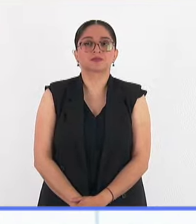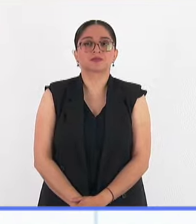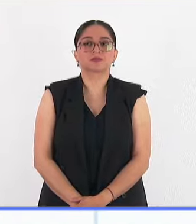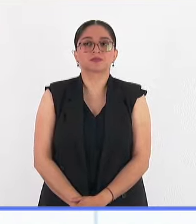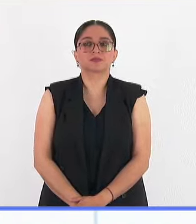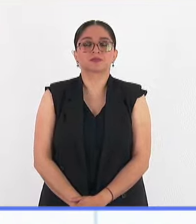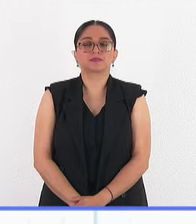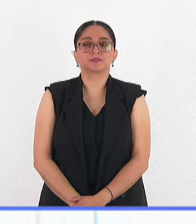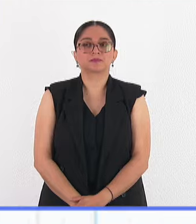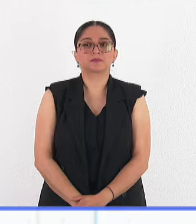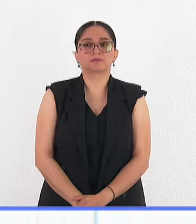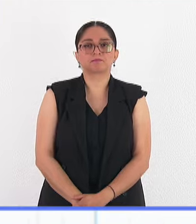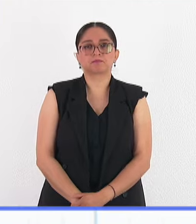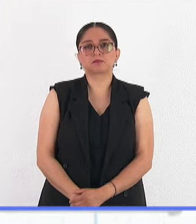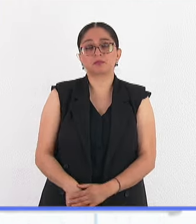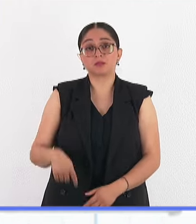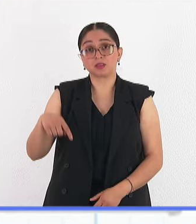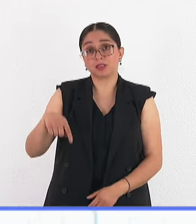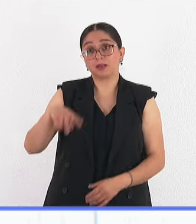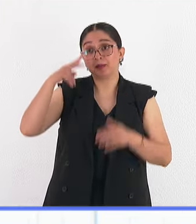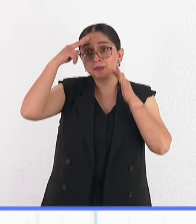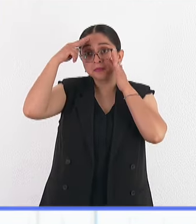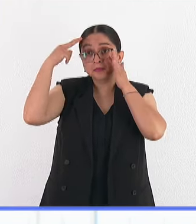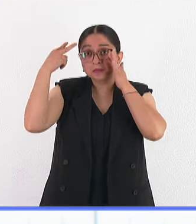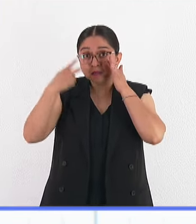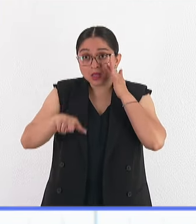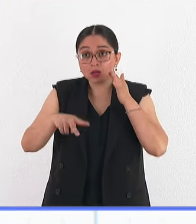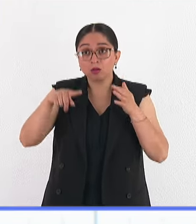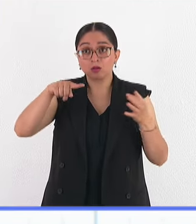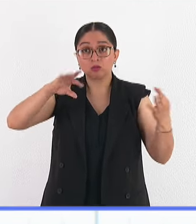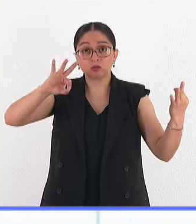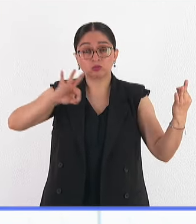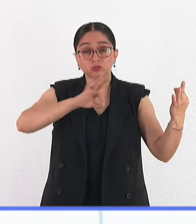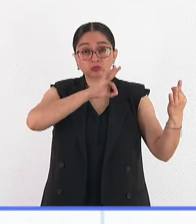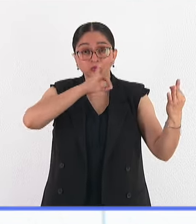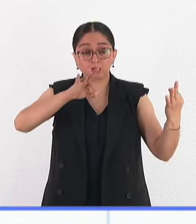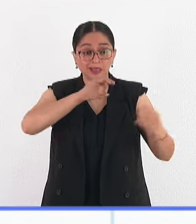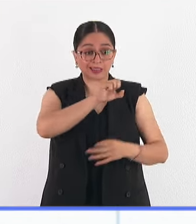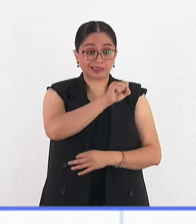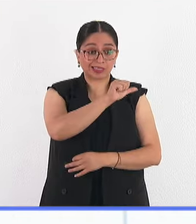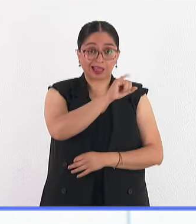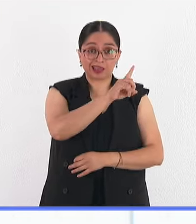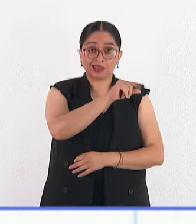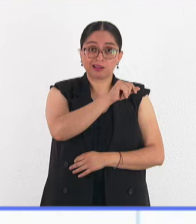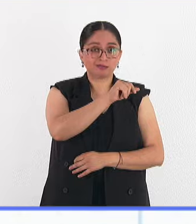Con México en la mira, una maleta y su violín en las manos, Zahid salió de Venezuela.